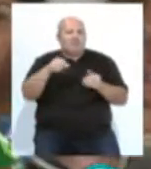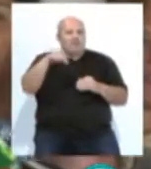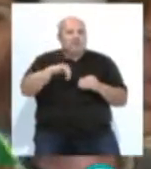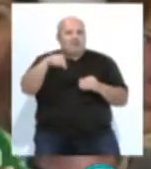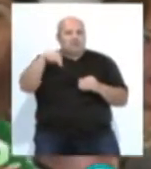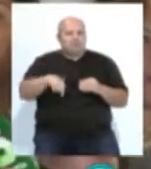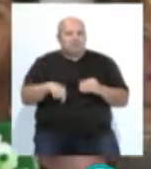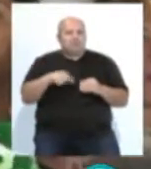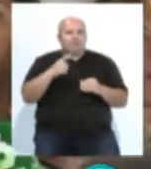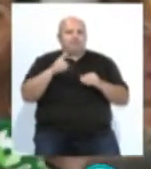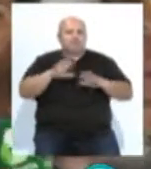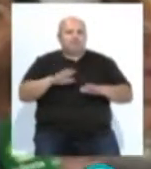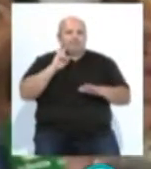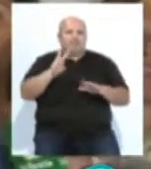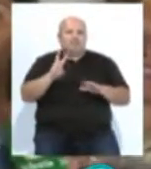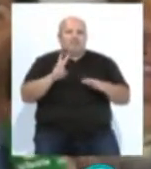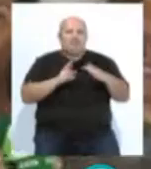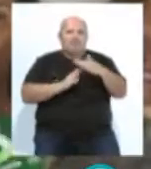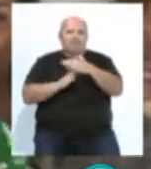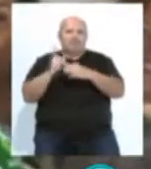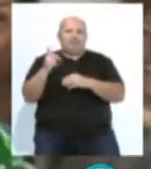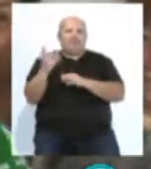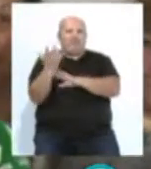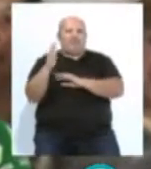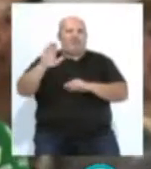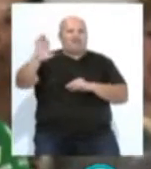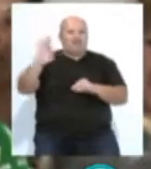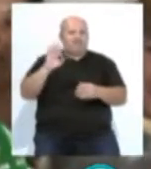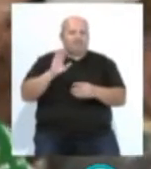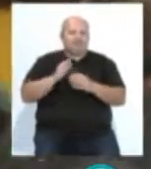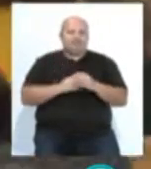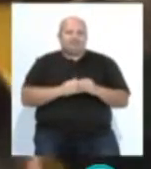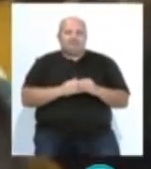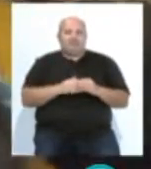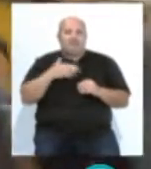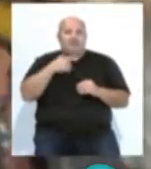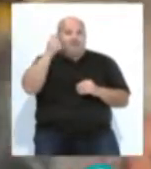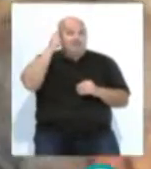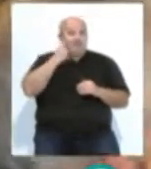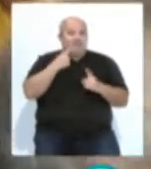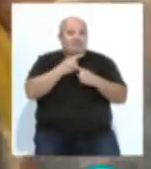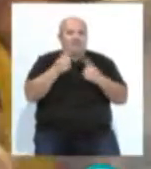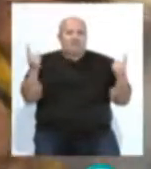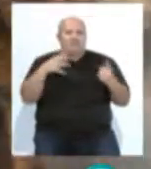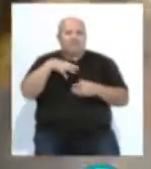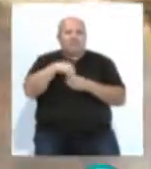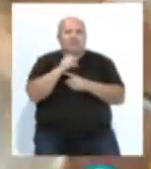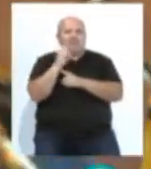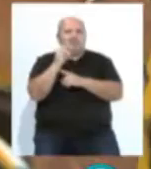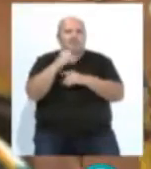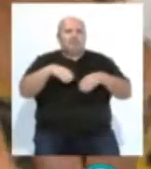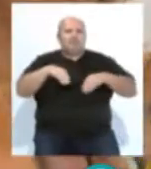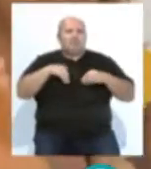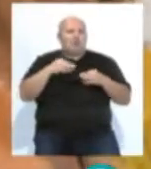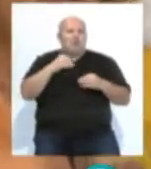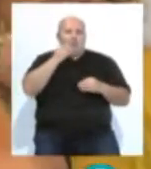del sur hemos parado a los fasher, los hemos parado. José María González aseguraba en su intervención asumir